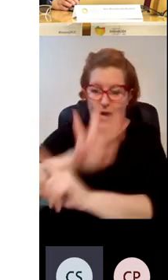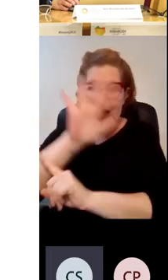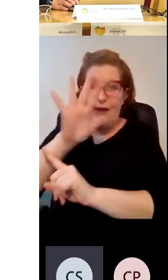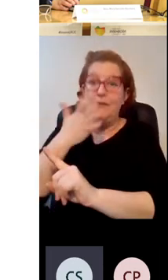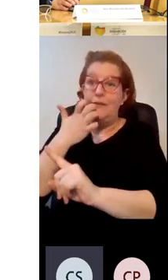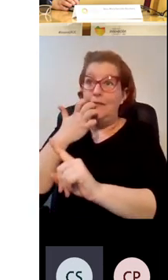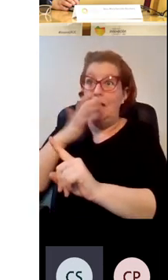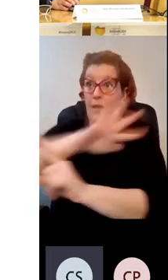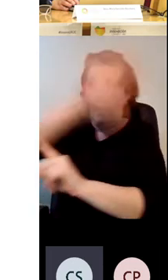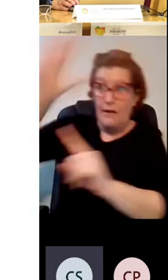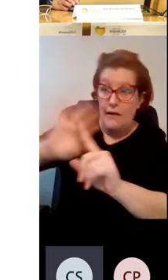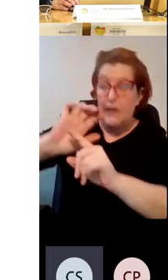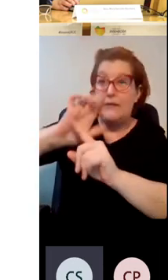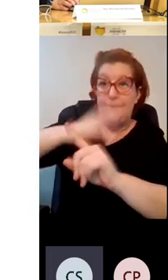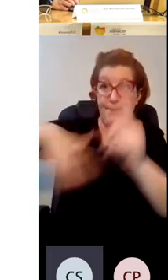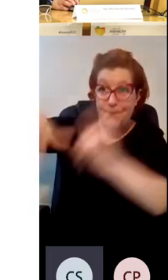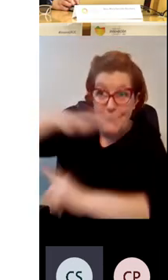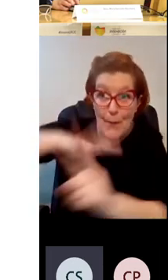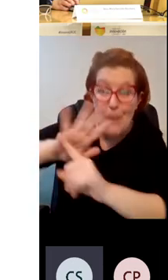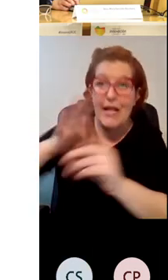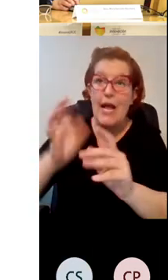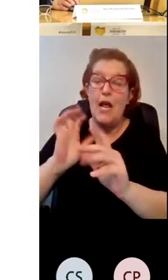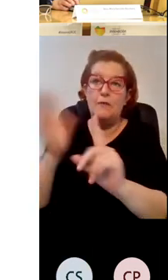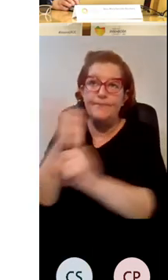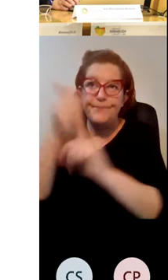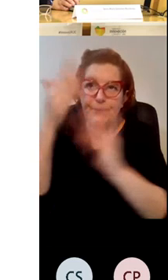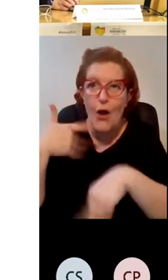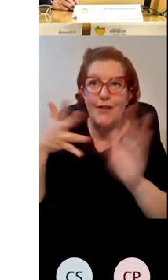a la parte social y sin esa no podemos pasar a la parte económica